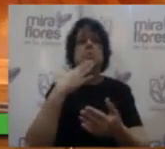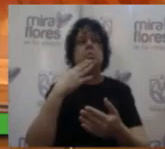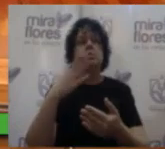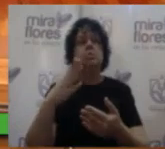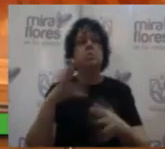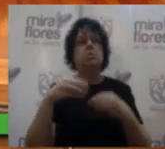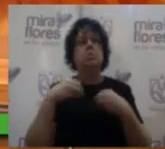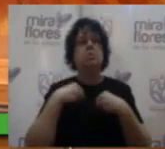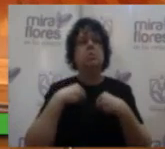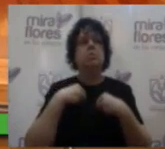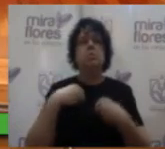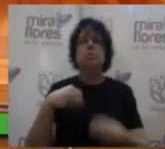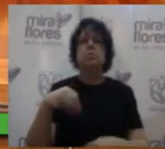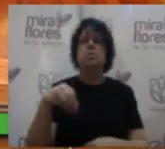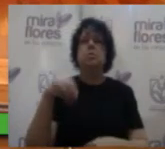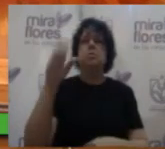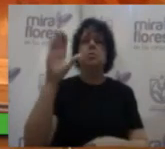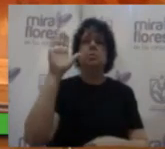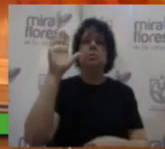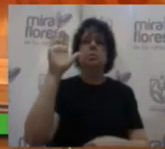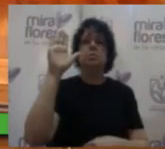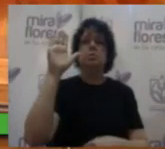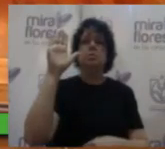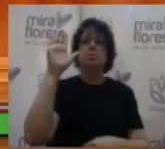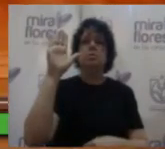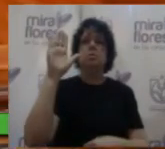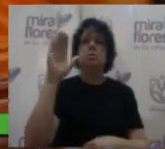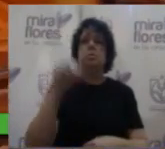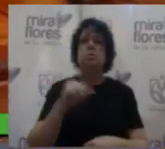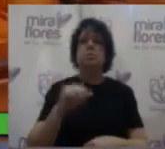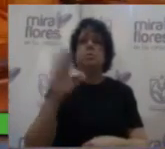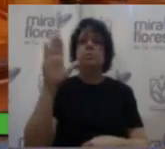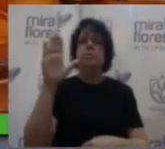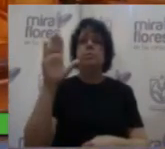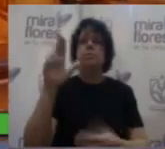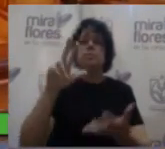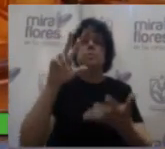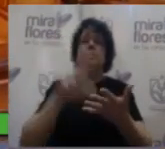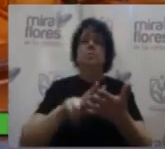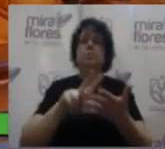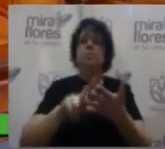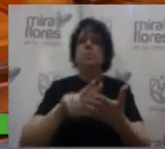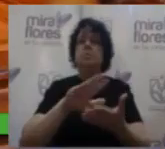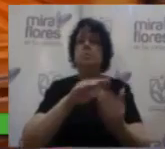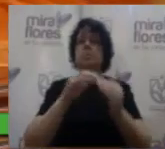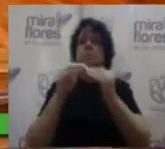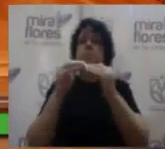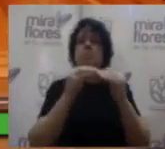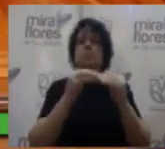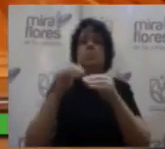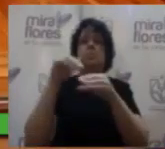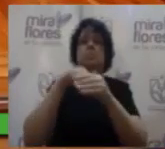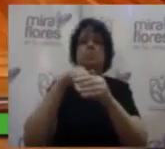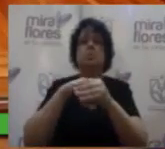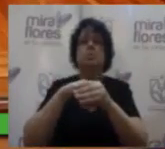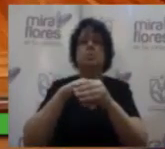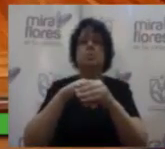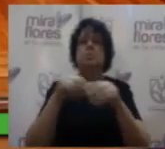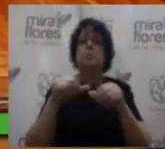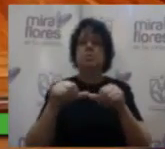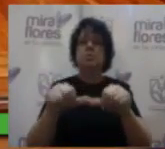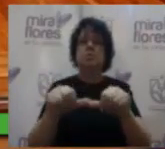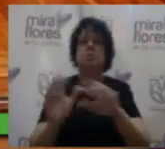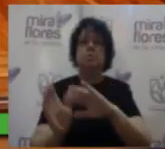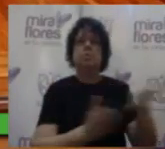el acta mencionada sirvanse expresarlo en señal de conformidad Se aprueba por unanimidad de votos Muchas gracias, vamos al siguiente punto, por favor